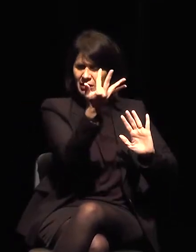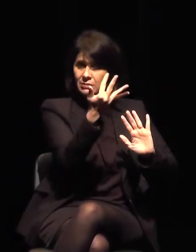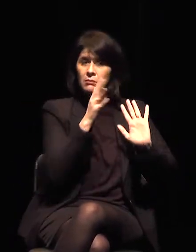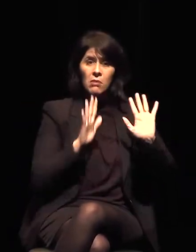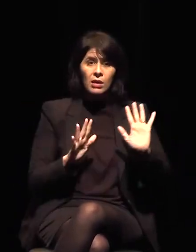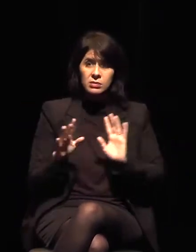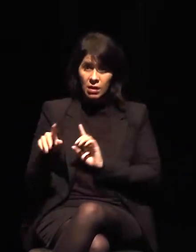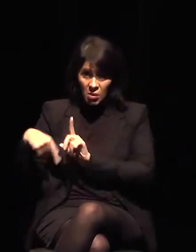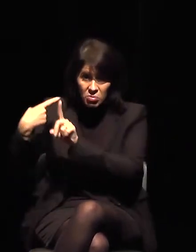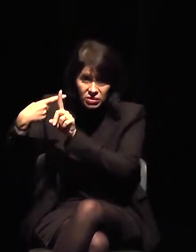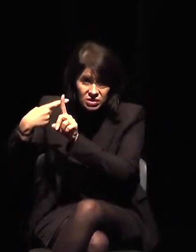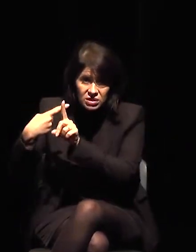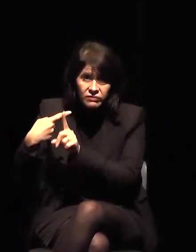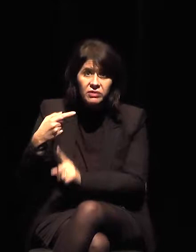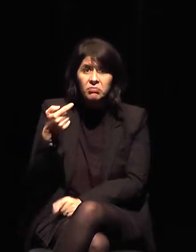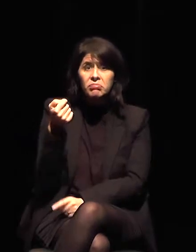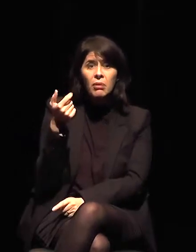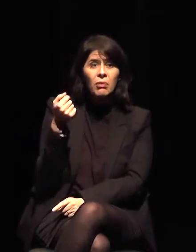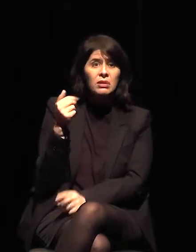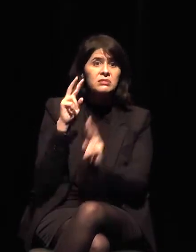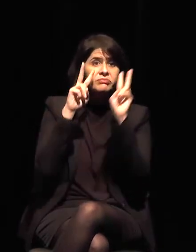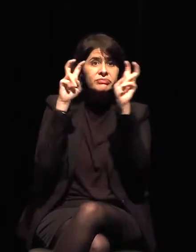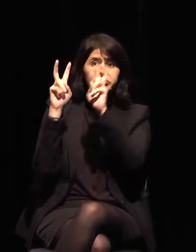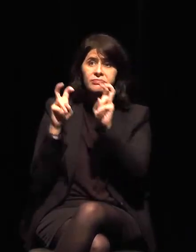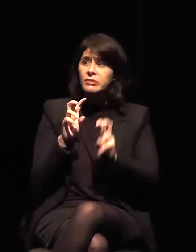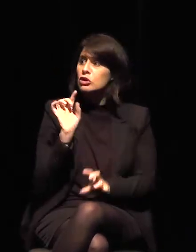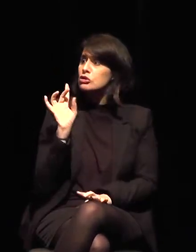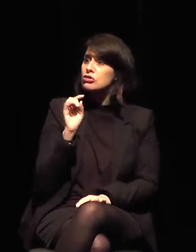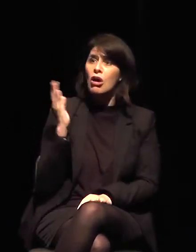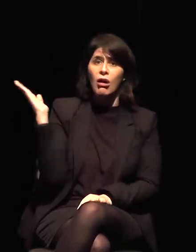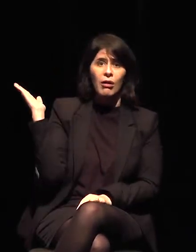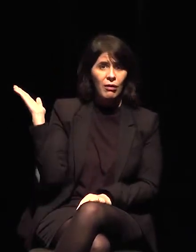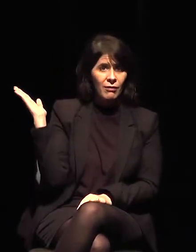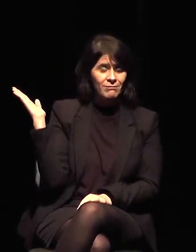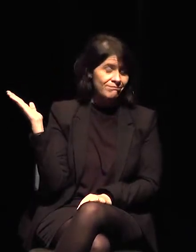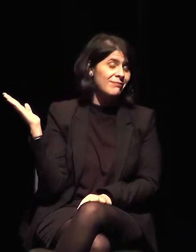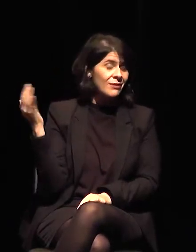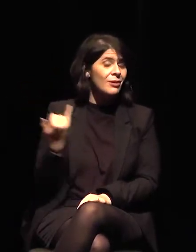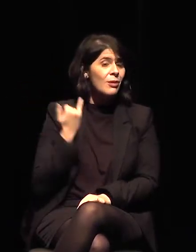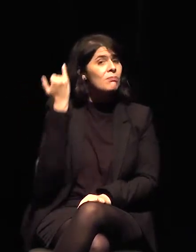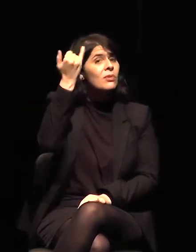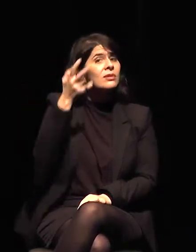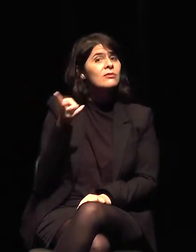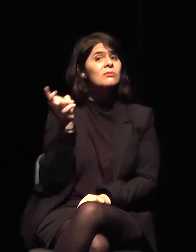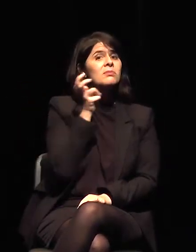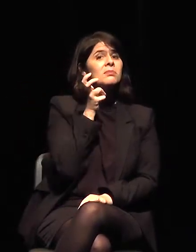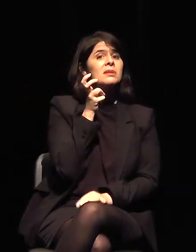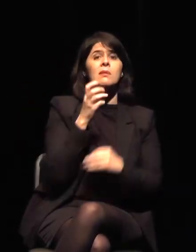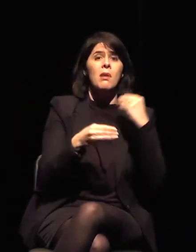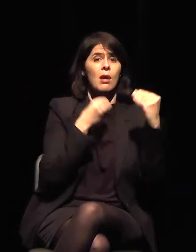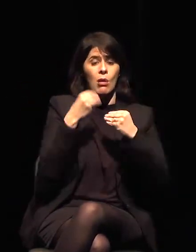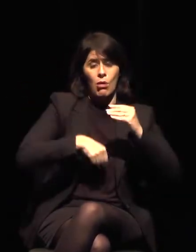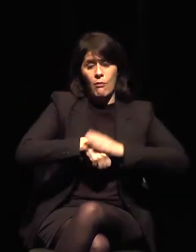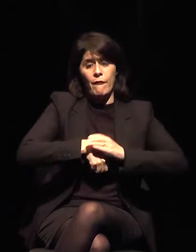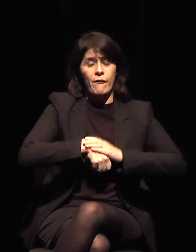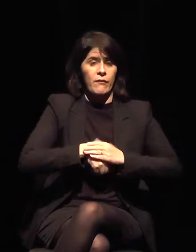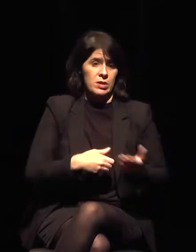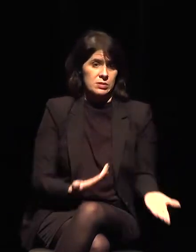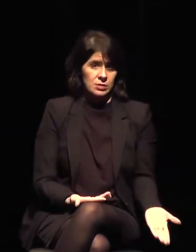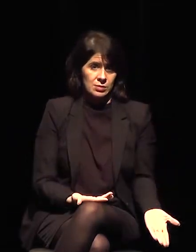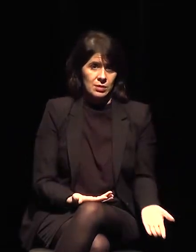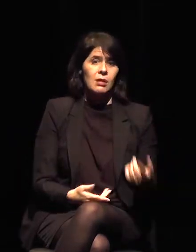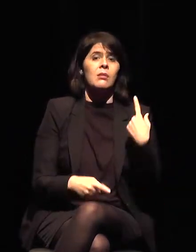Así que es importante que encontremos una manera de actuar, porque no se trata solo de